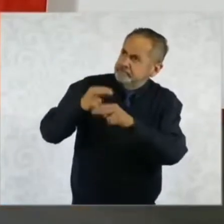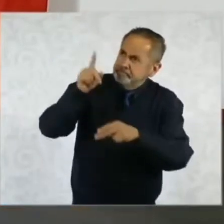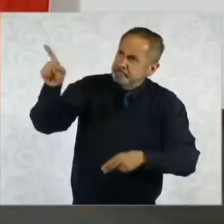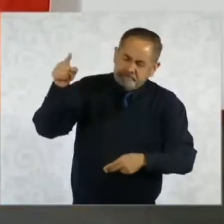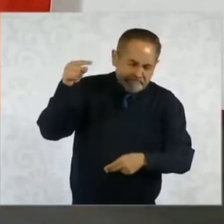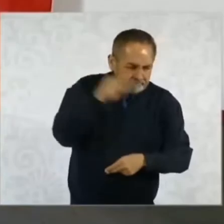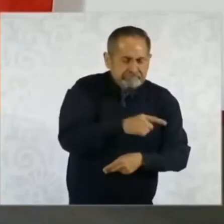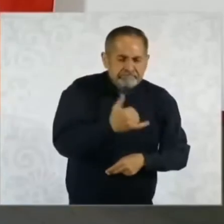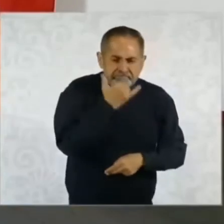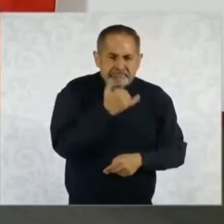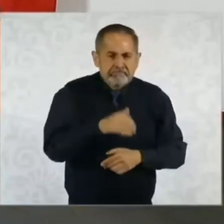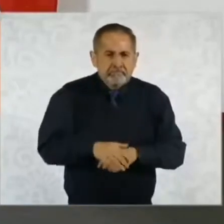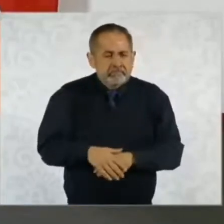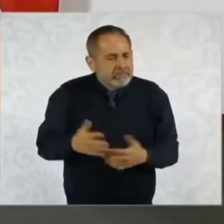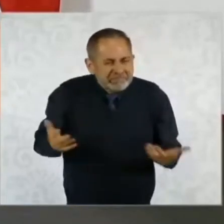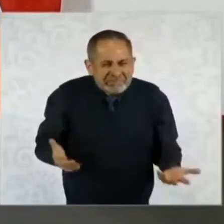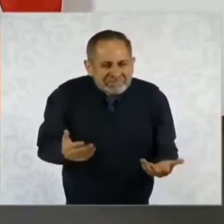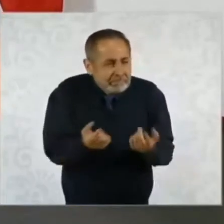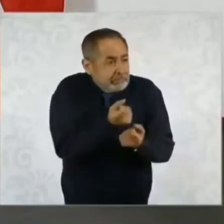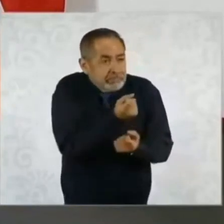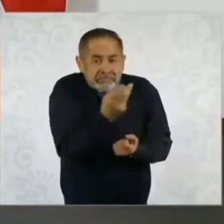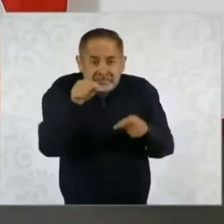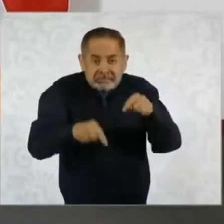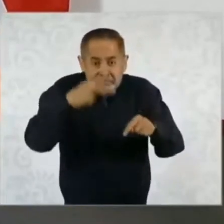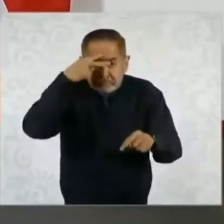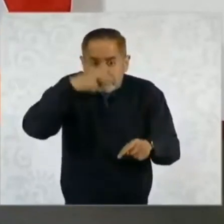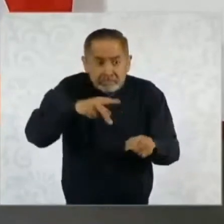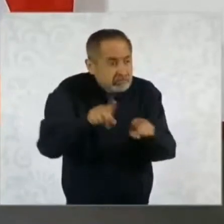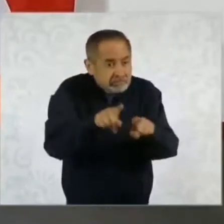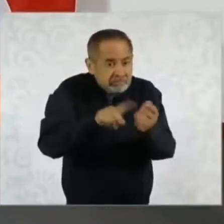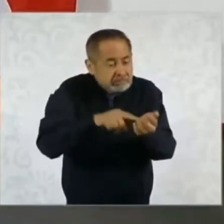Algunos aquí en México también piensan lo mismo.